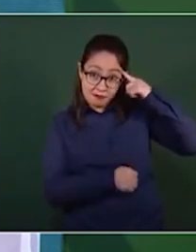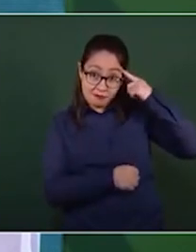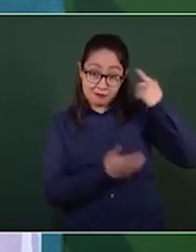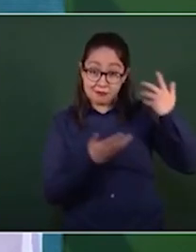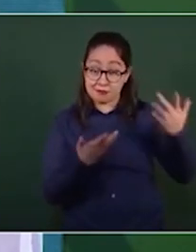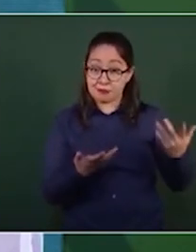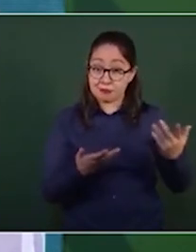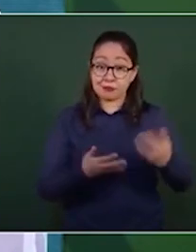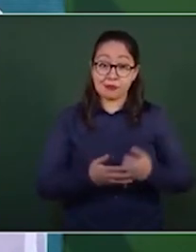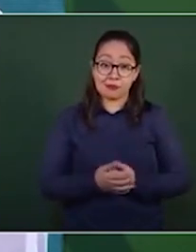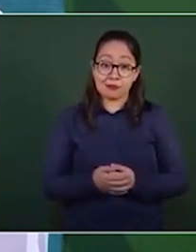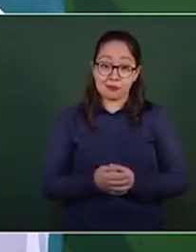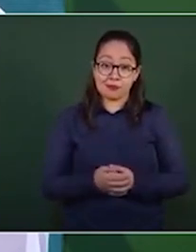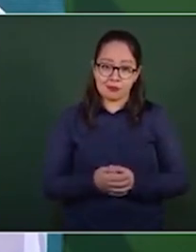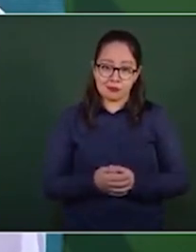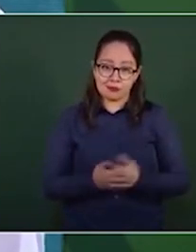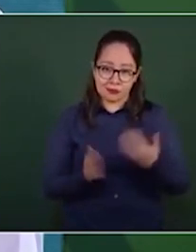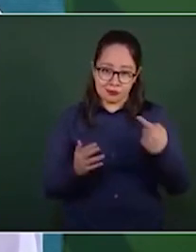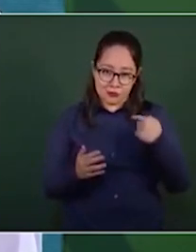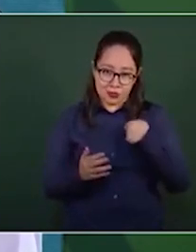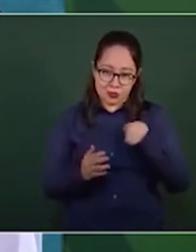como lo digo en la carta,